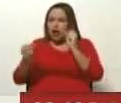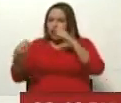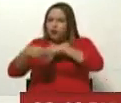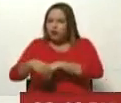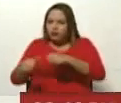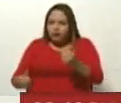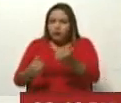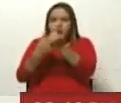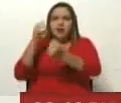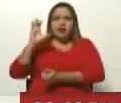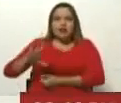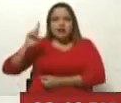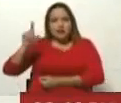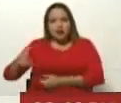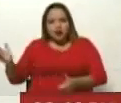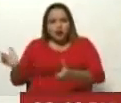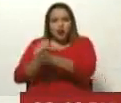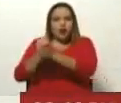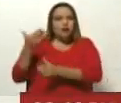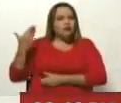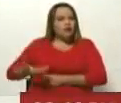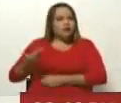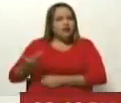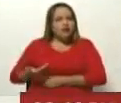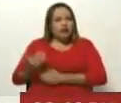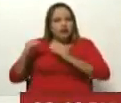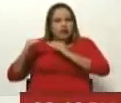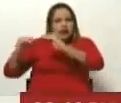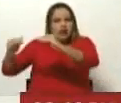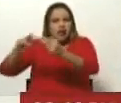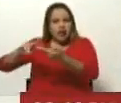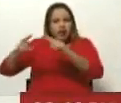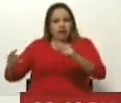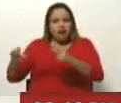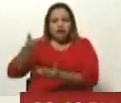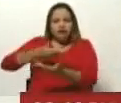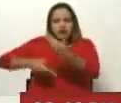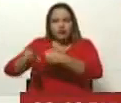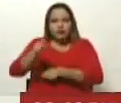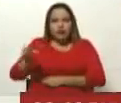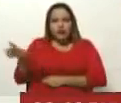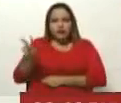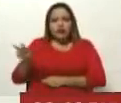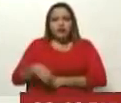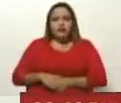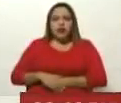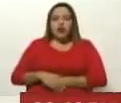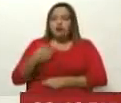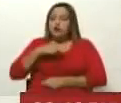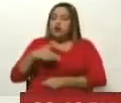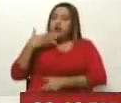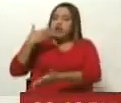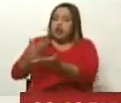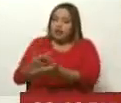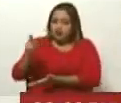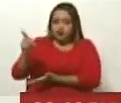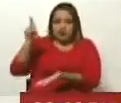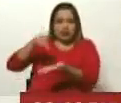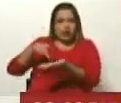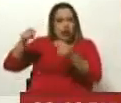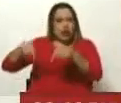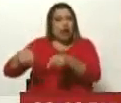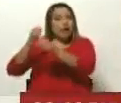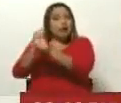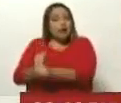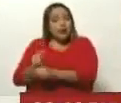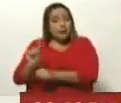del país, también se está logrando lo importante, que es mantener la paz entre todos los venezolanos. Ana Cristina, agradecido por la visita el día de hoy, esperemos que sea la primera de